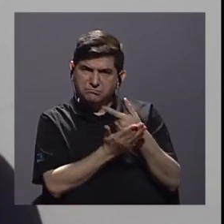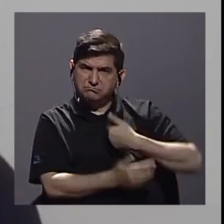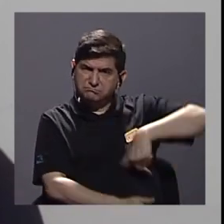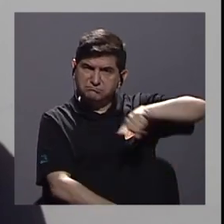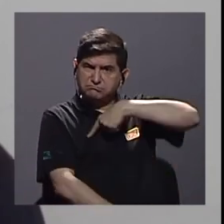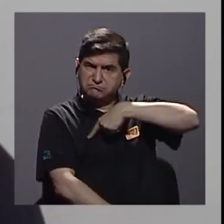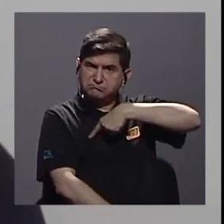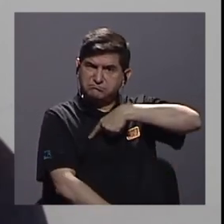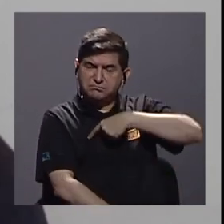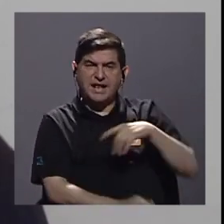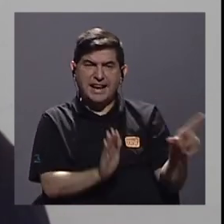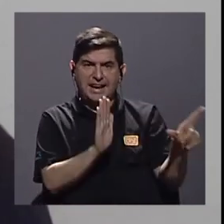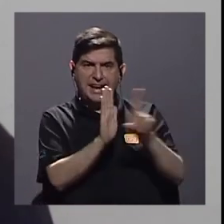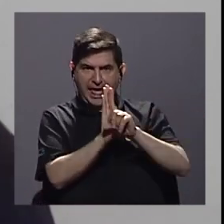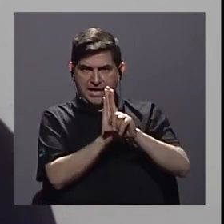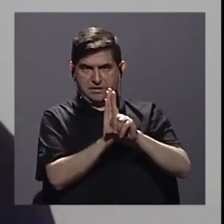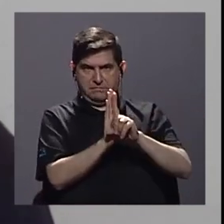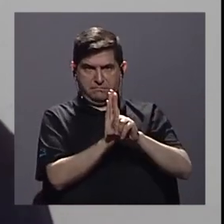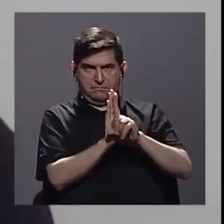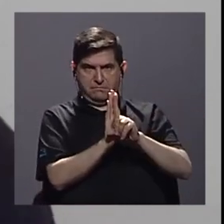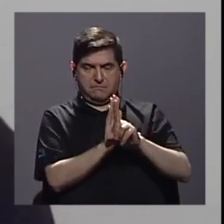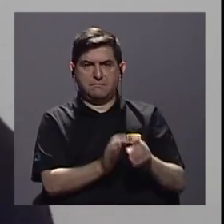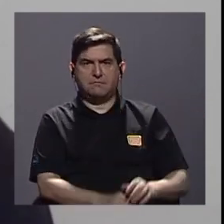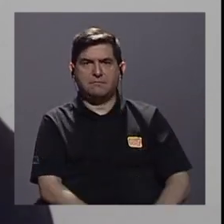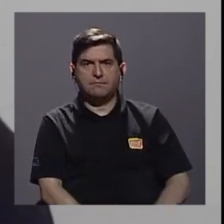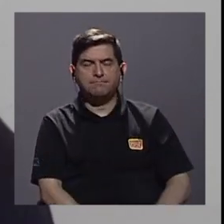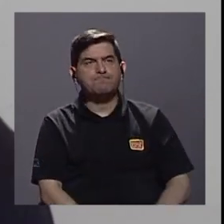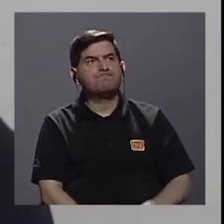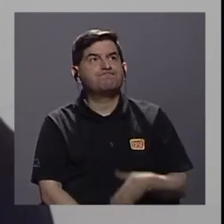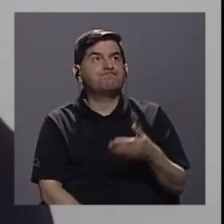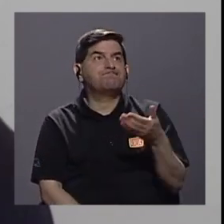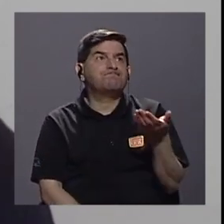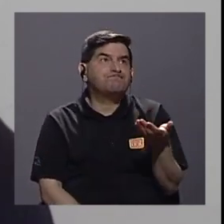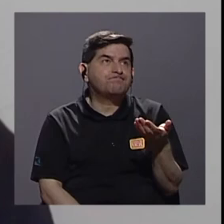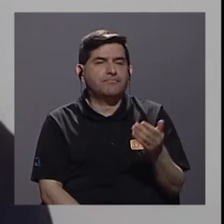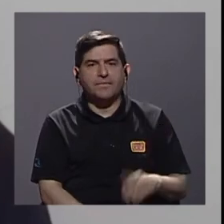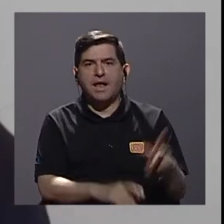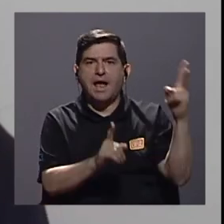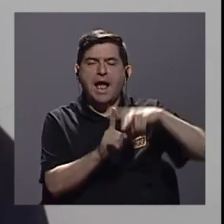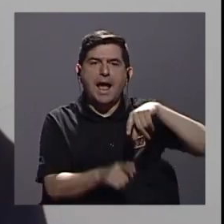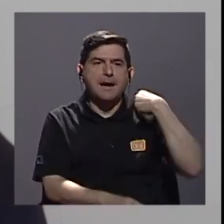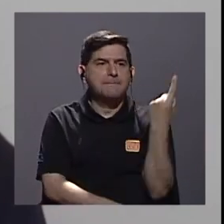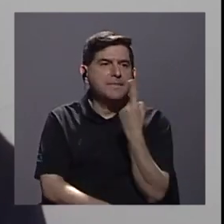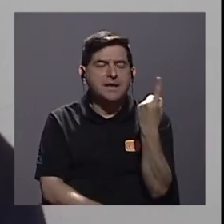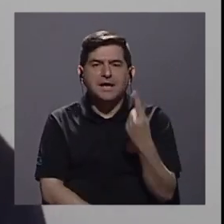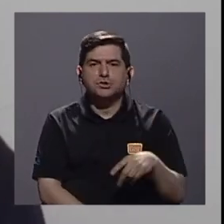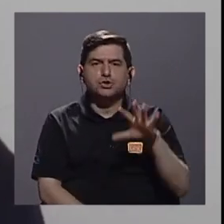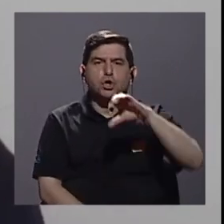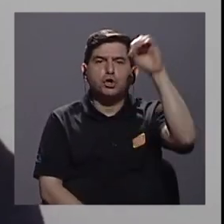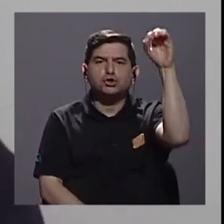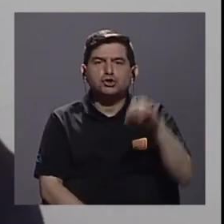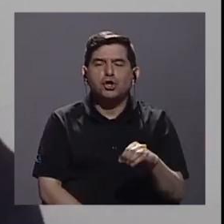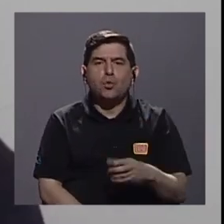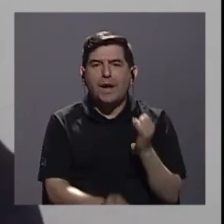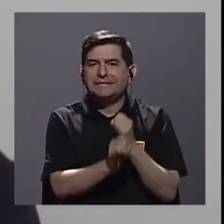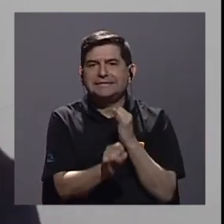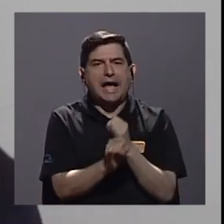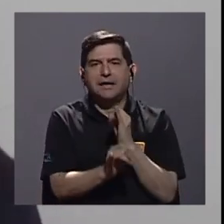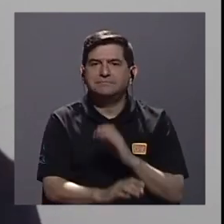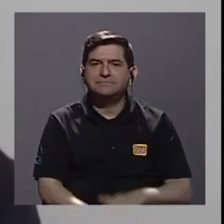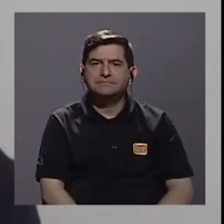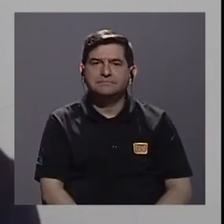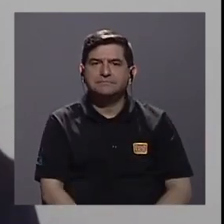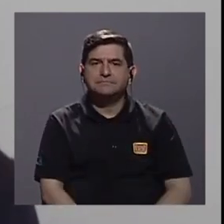vamos a ver una ley que cuyos digamos aplica solo casi que al 50% de las instituciones